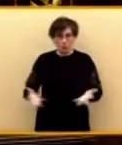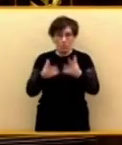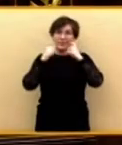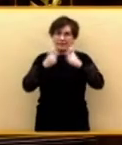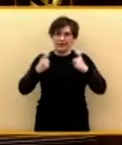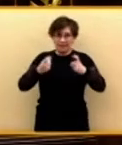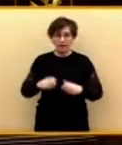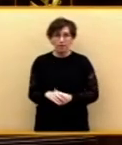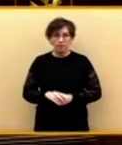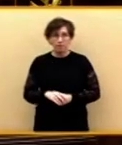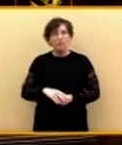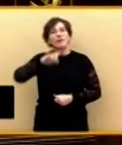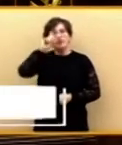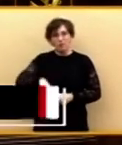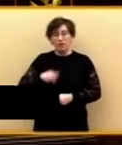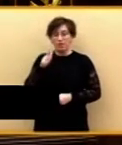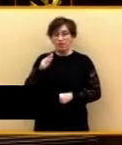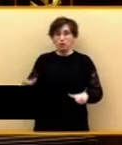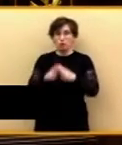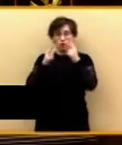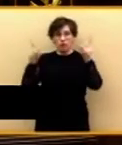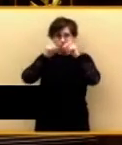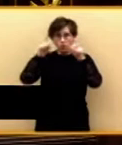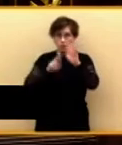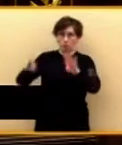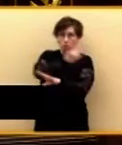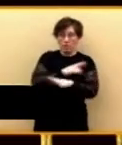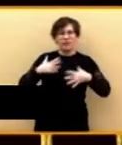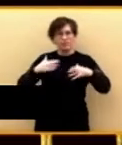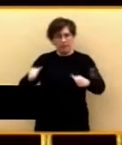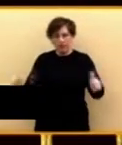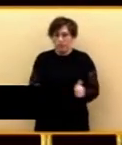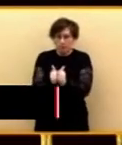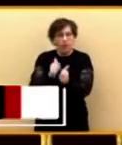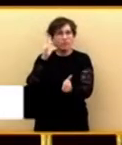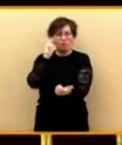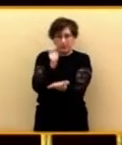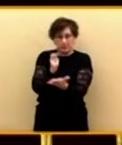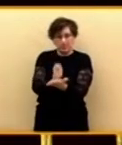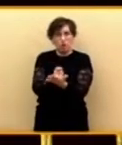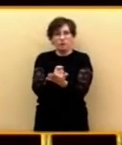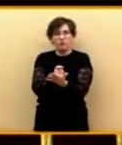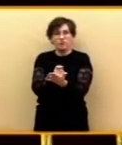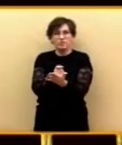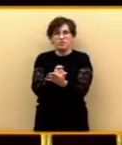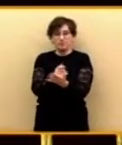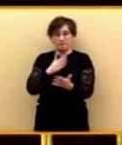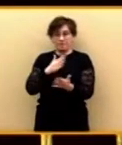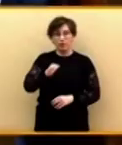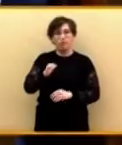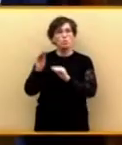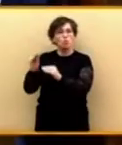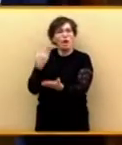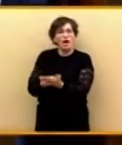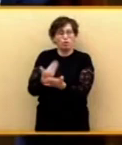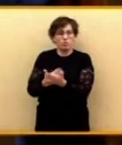Trataremos de restaurar derechos sociales en educación, en sanidad, en dependencia, en pensiones, siguiendo fortaleciendo nuestra causa por la igualdad real y efectiva entre